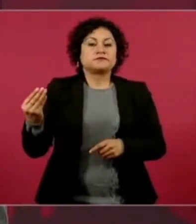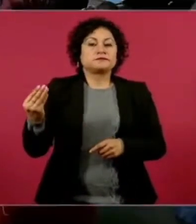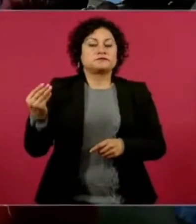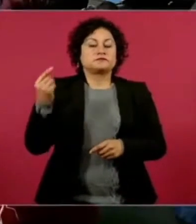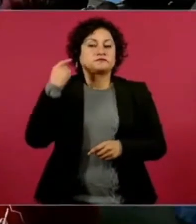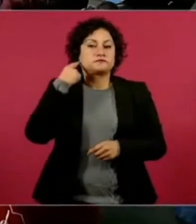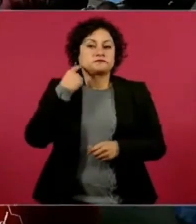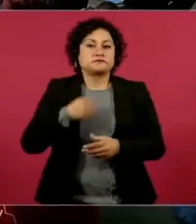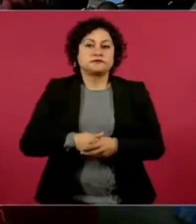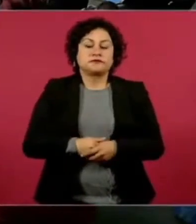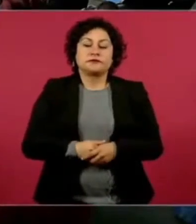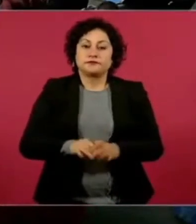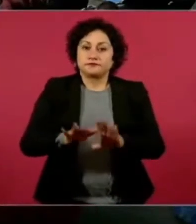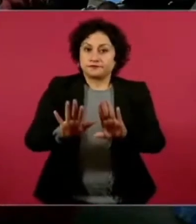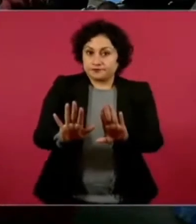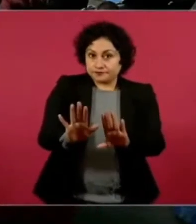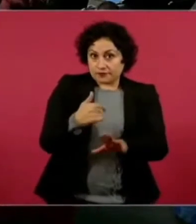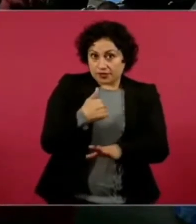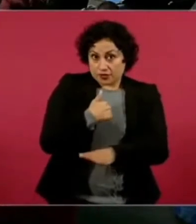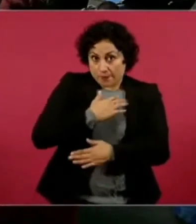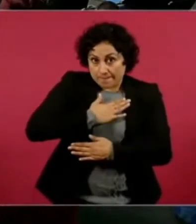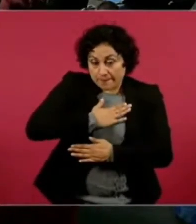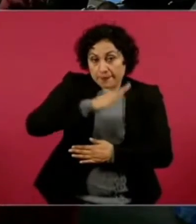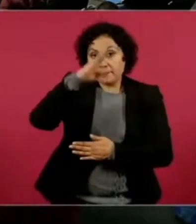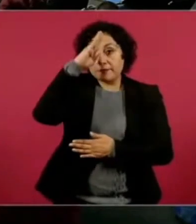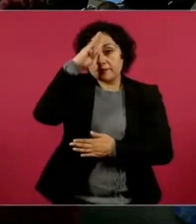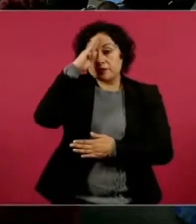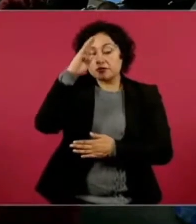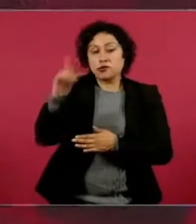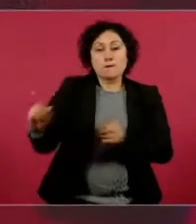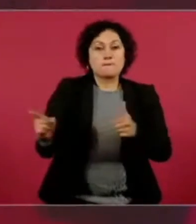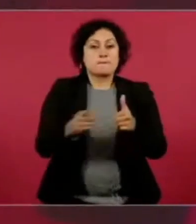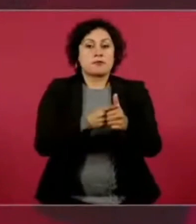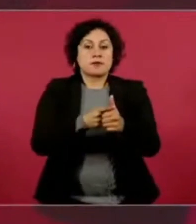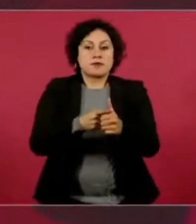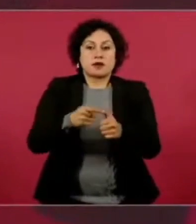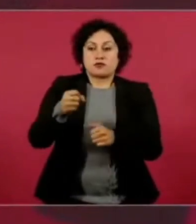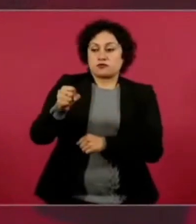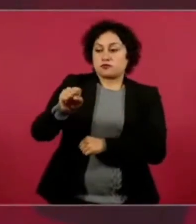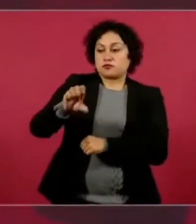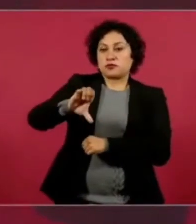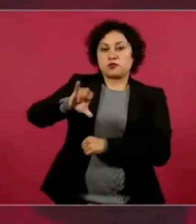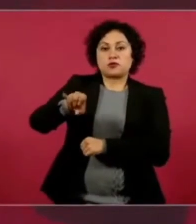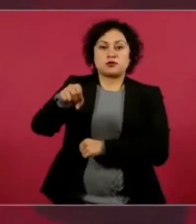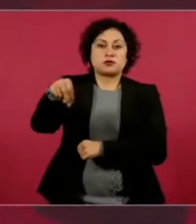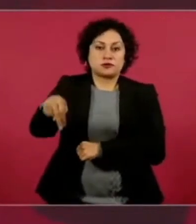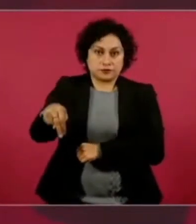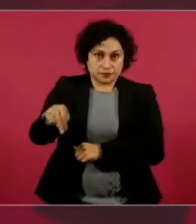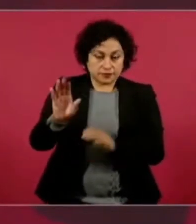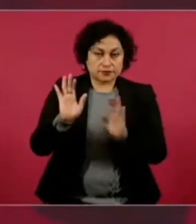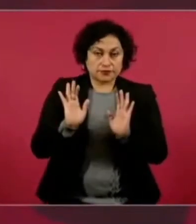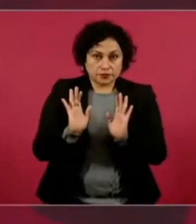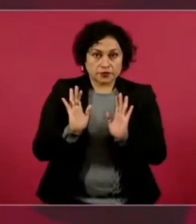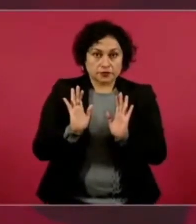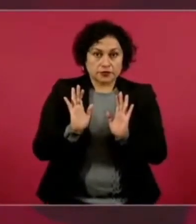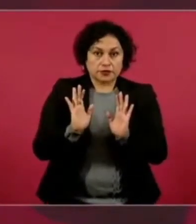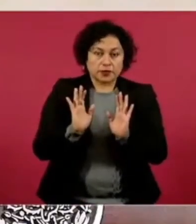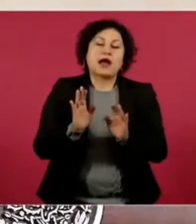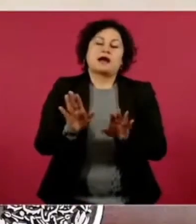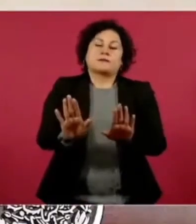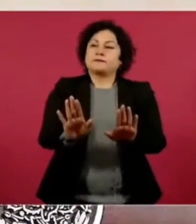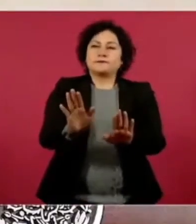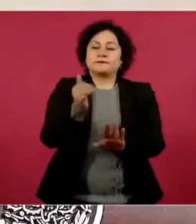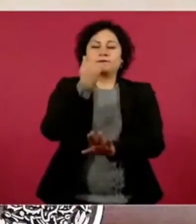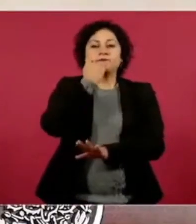Lo primero pienso que la Corte y se podría acudir, digo, el Congreso local